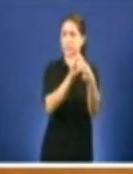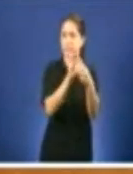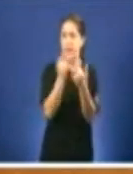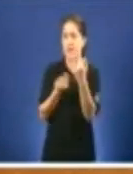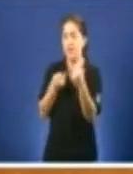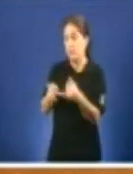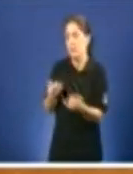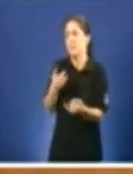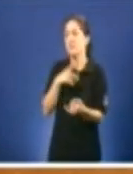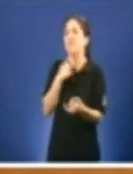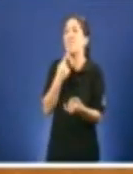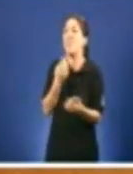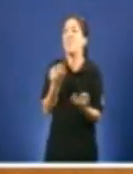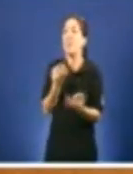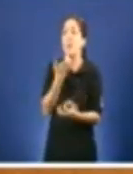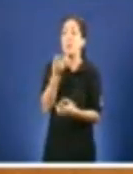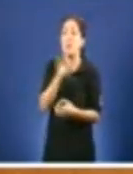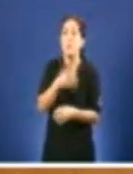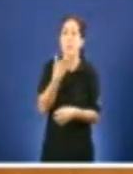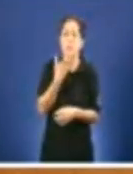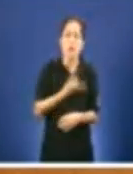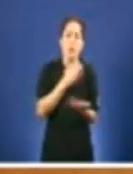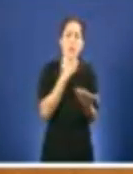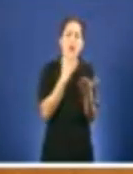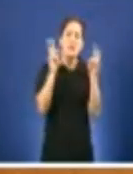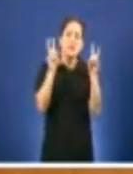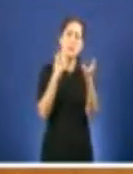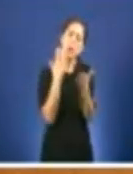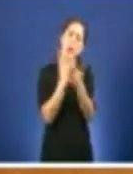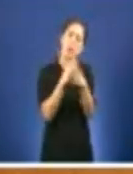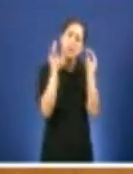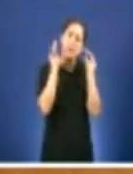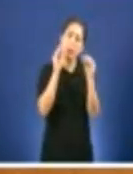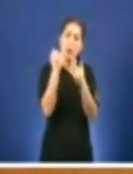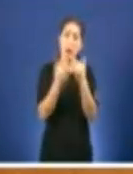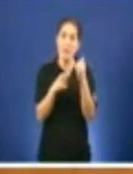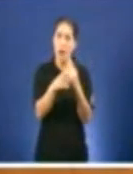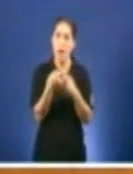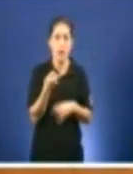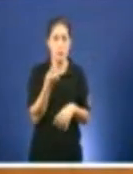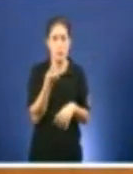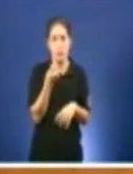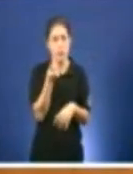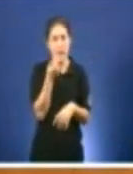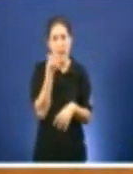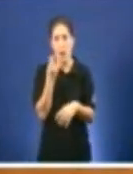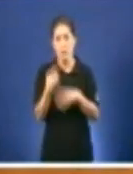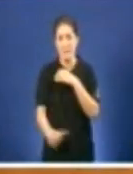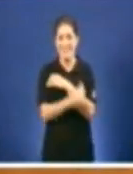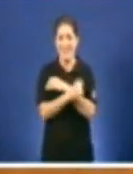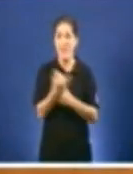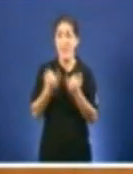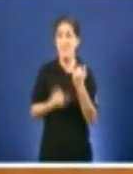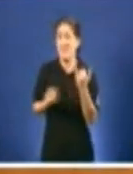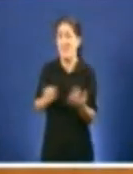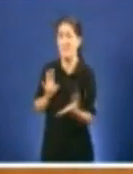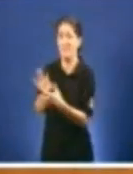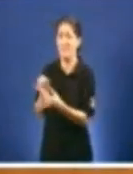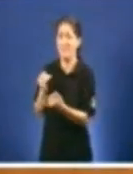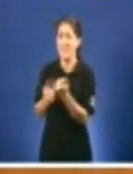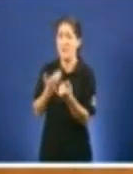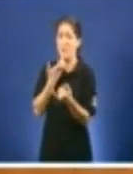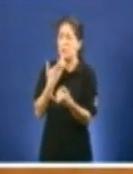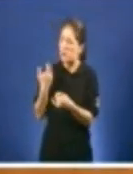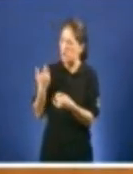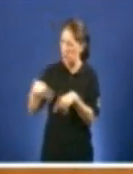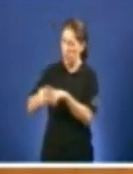formación de parados e se quera entregar os contratos que fixe a xunta con esta trama. Ate que nivel de implicación na corrupción vai